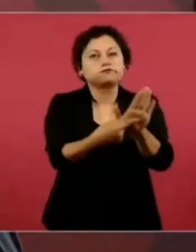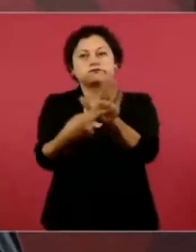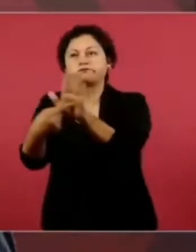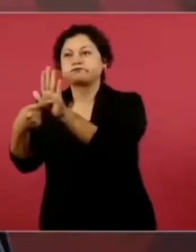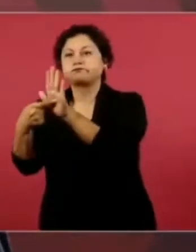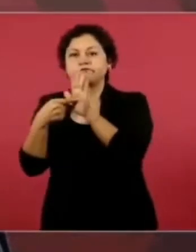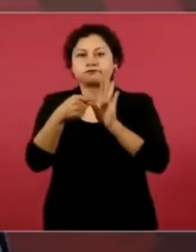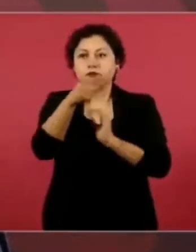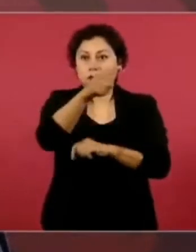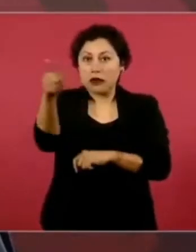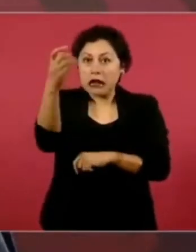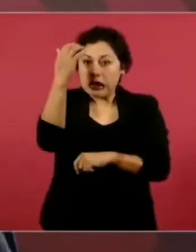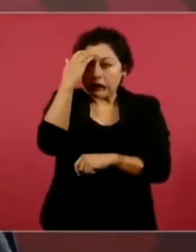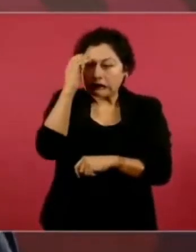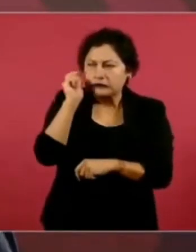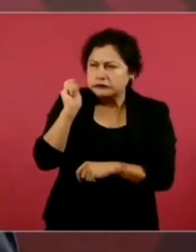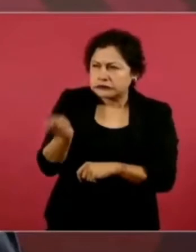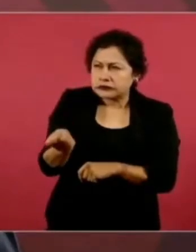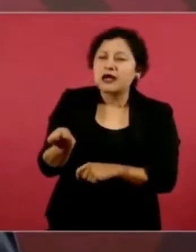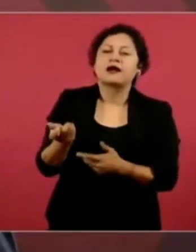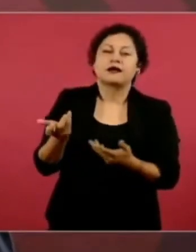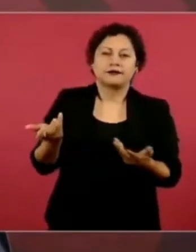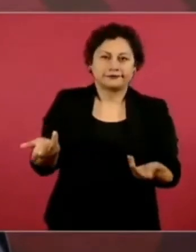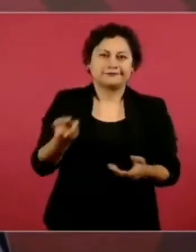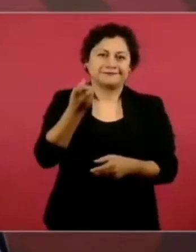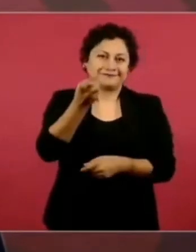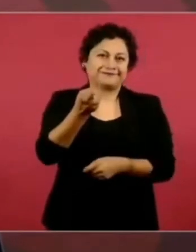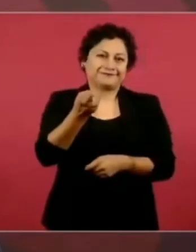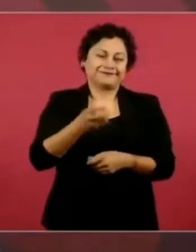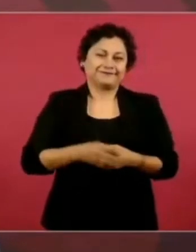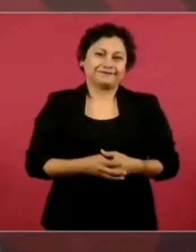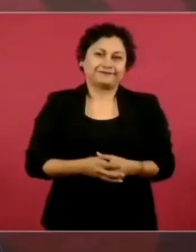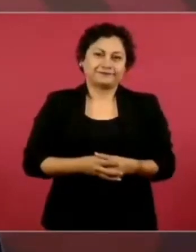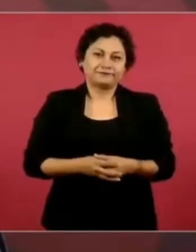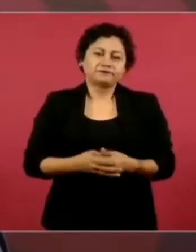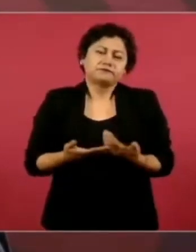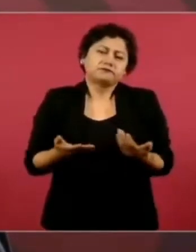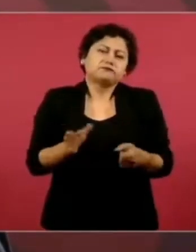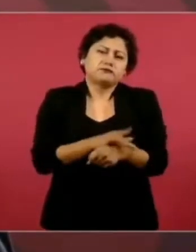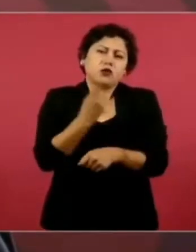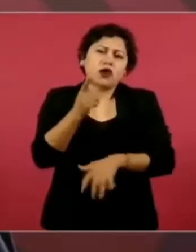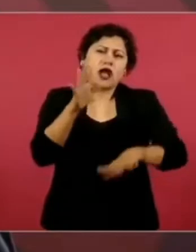que no son conocidas,